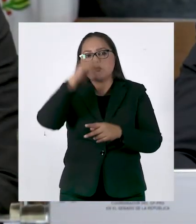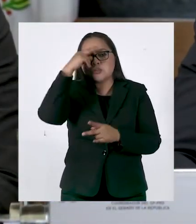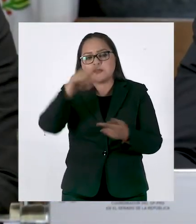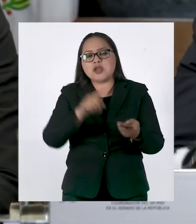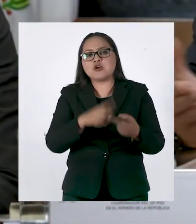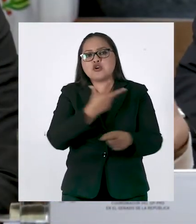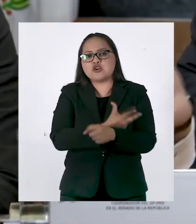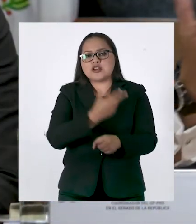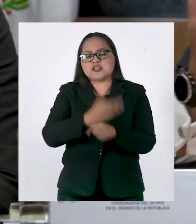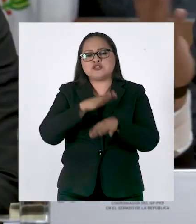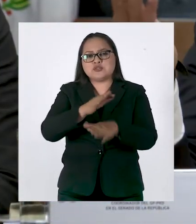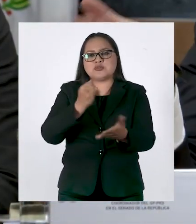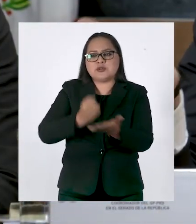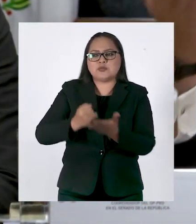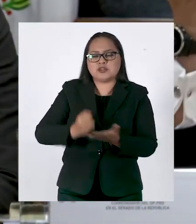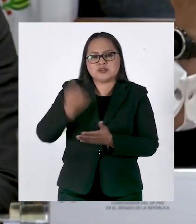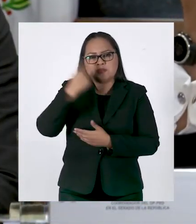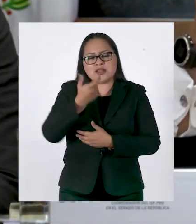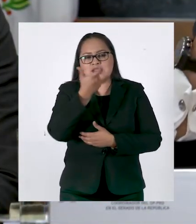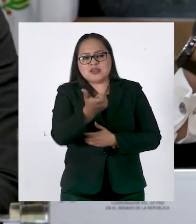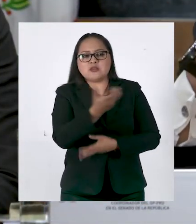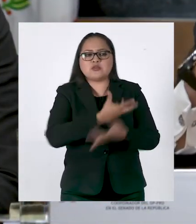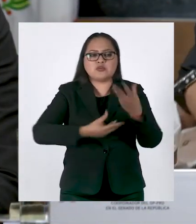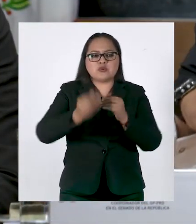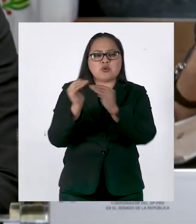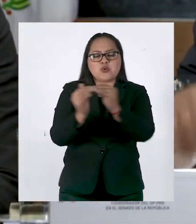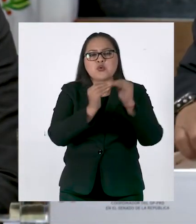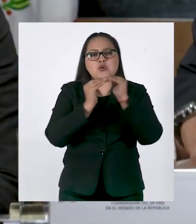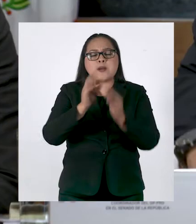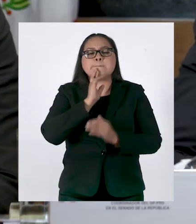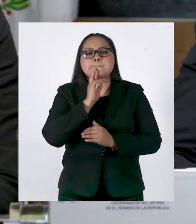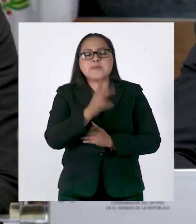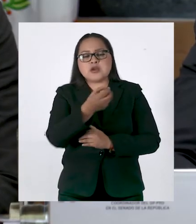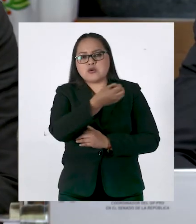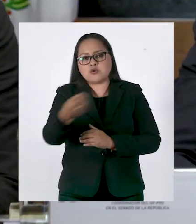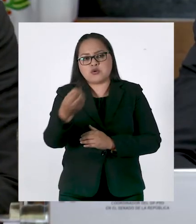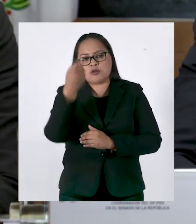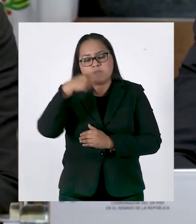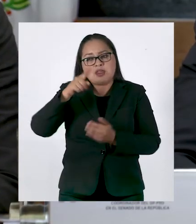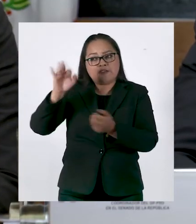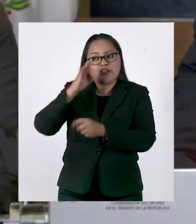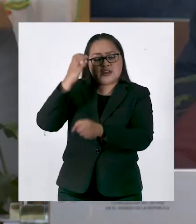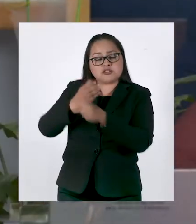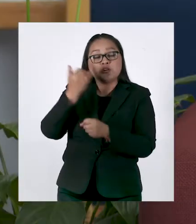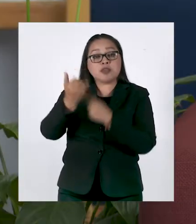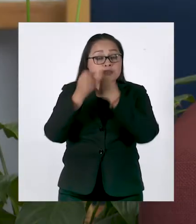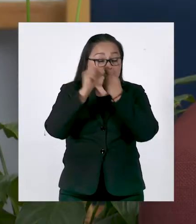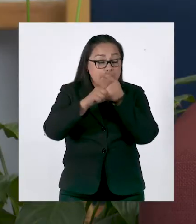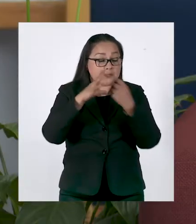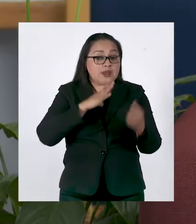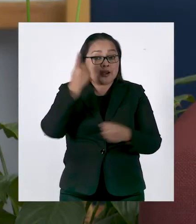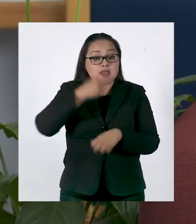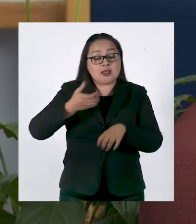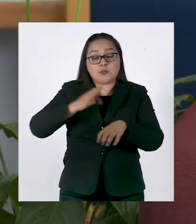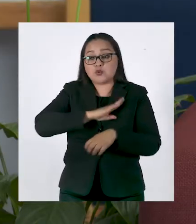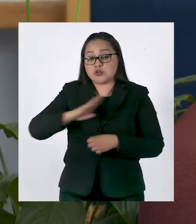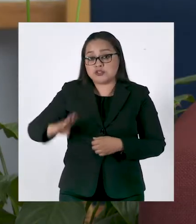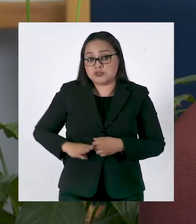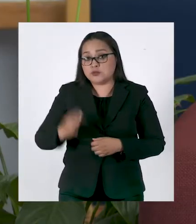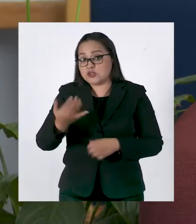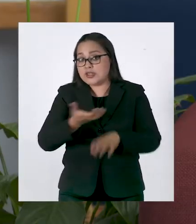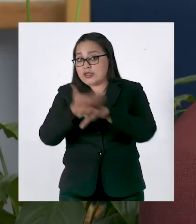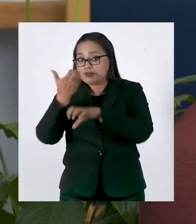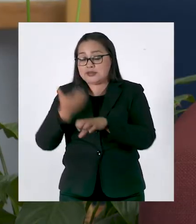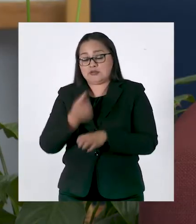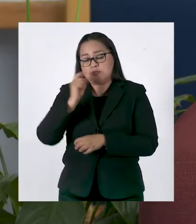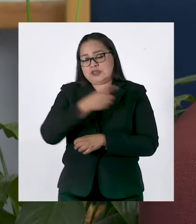como la usamos y presentaremos algunas iniciativas que tienen que ver con el Banco de México, con la coordinación fiscal para que los dineros se distribuyan